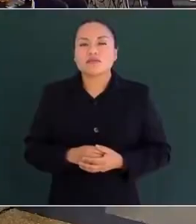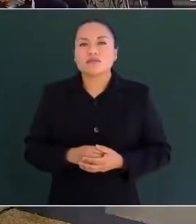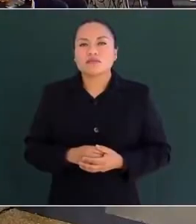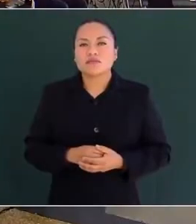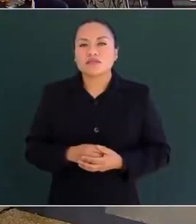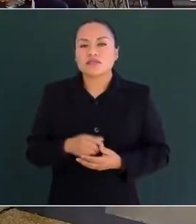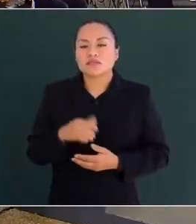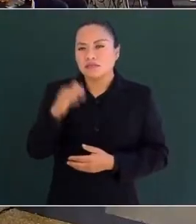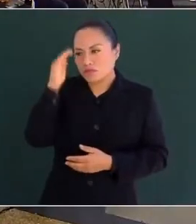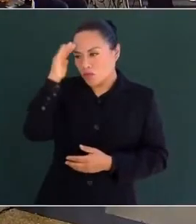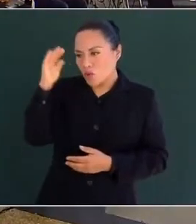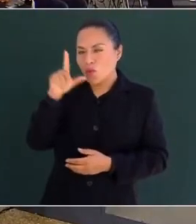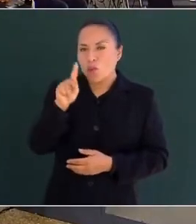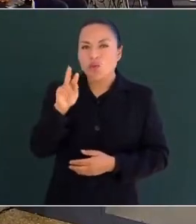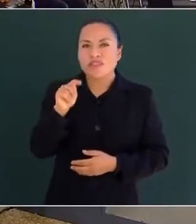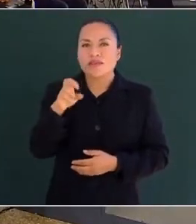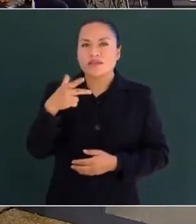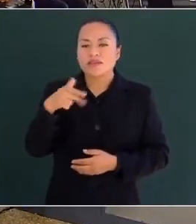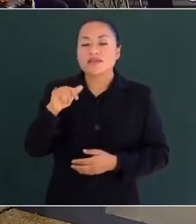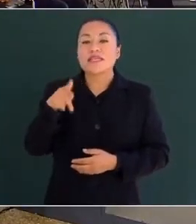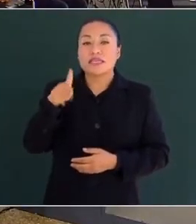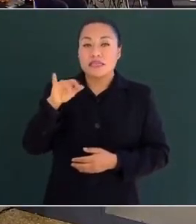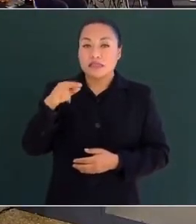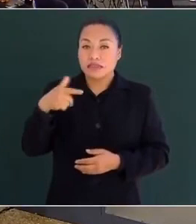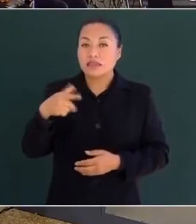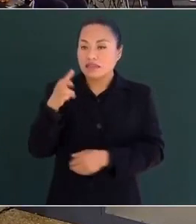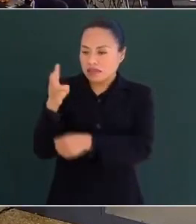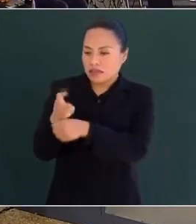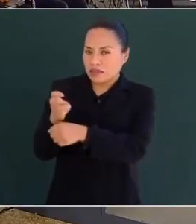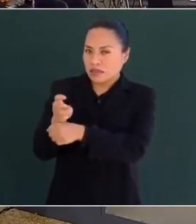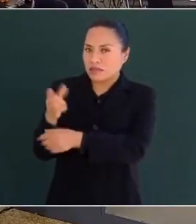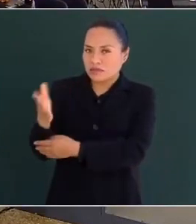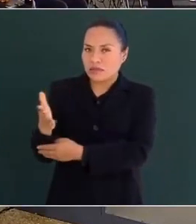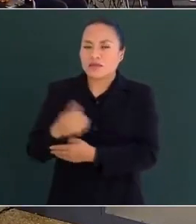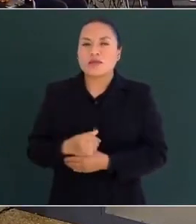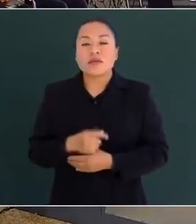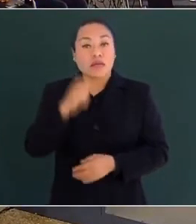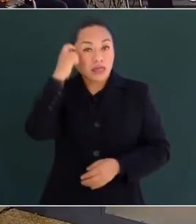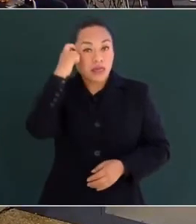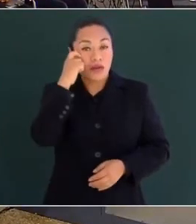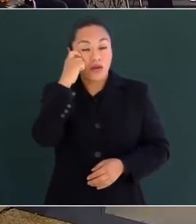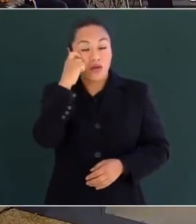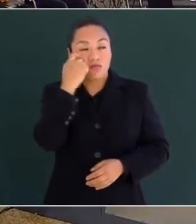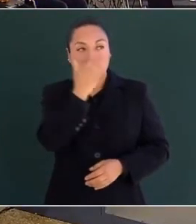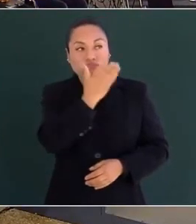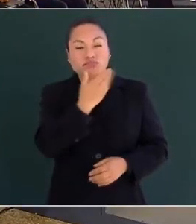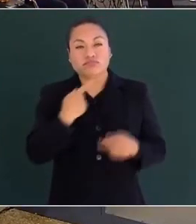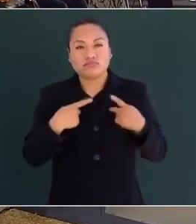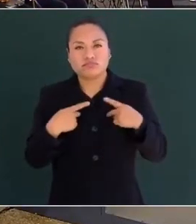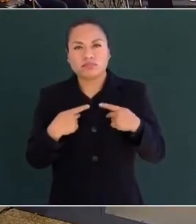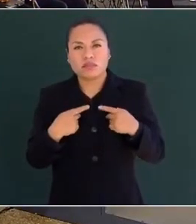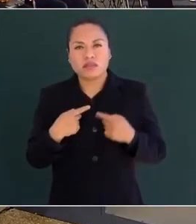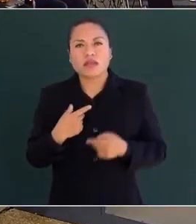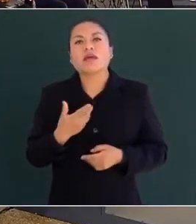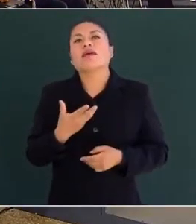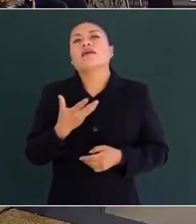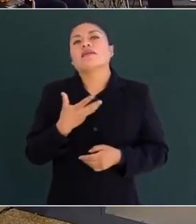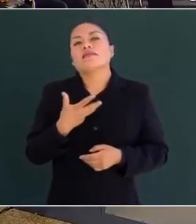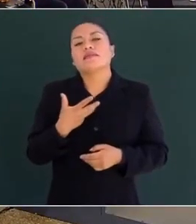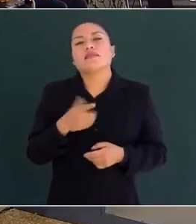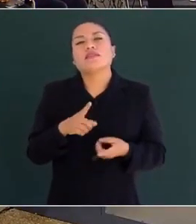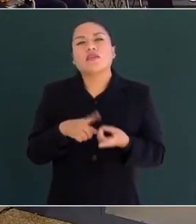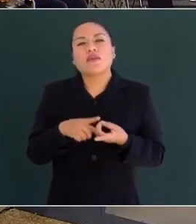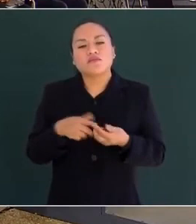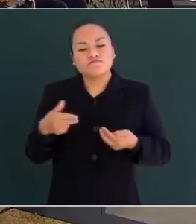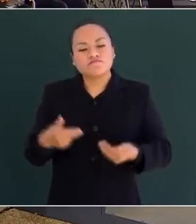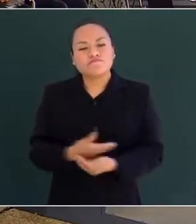Luther King III, Vicente Guerrero Saldaña tenía raíces